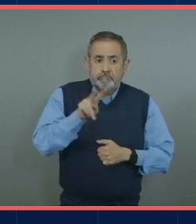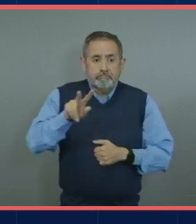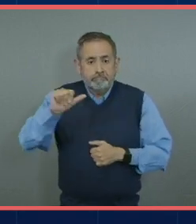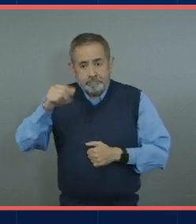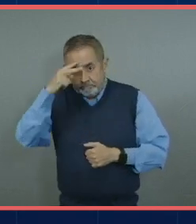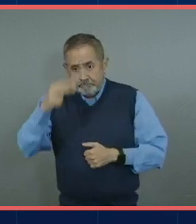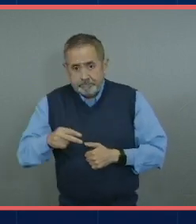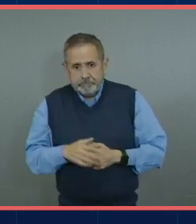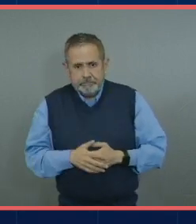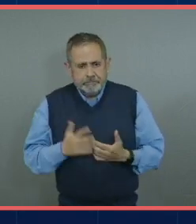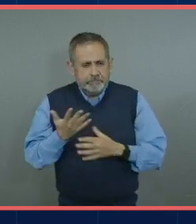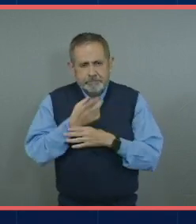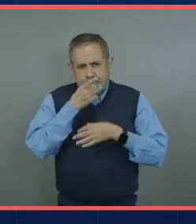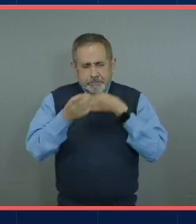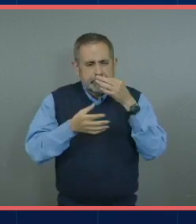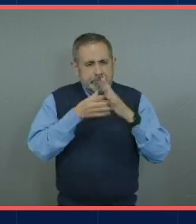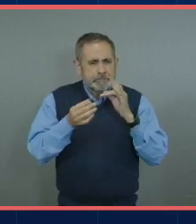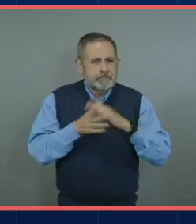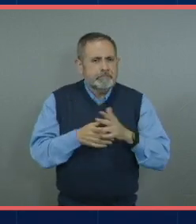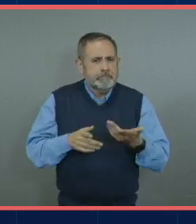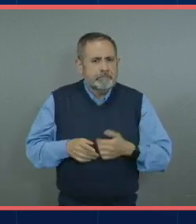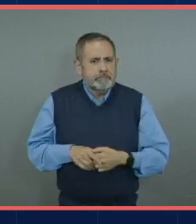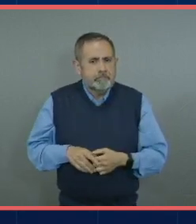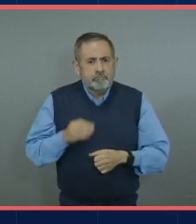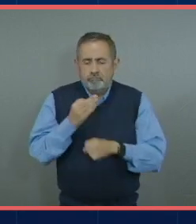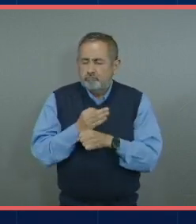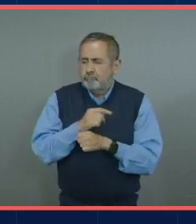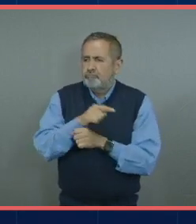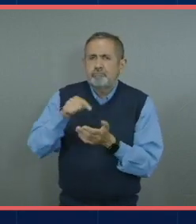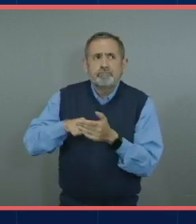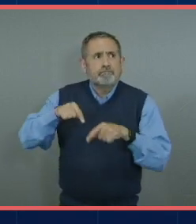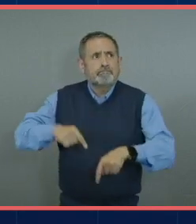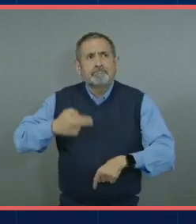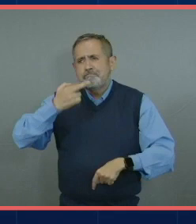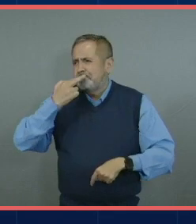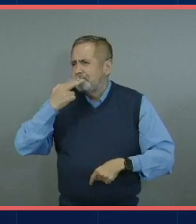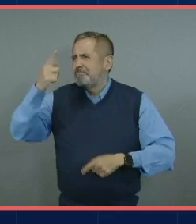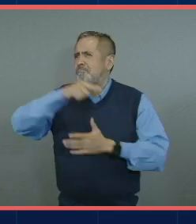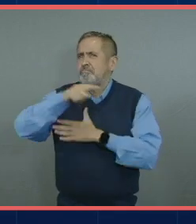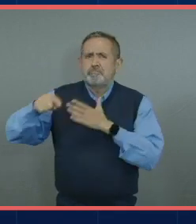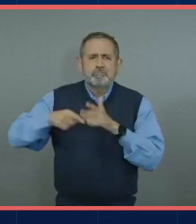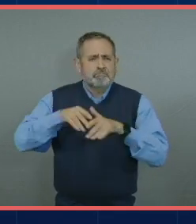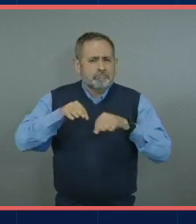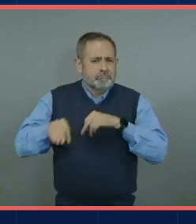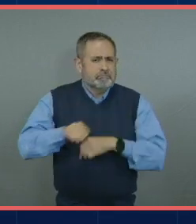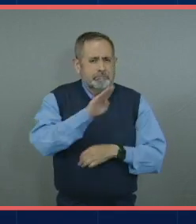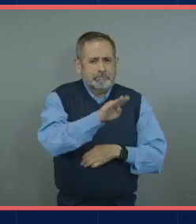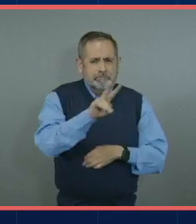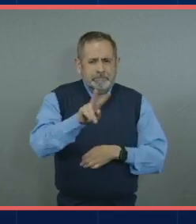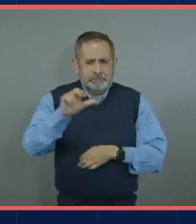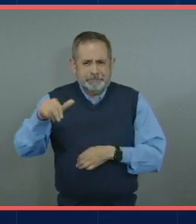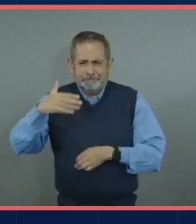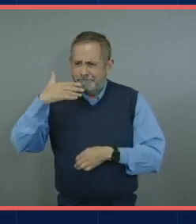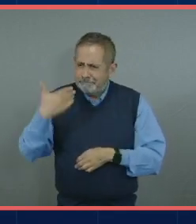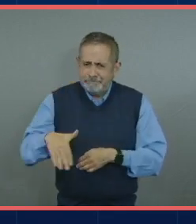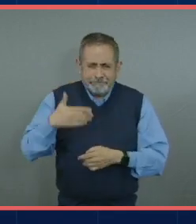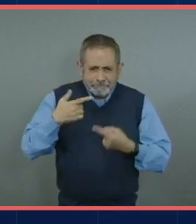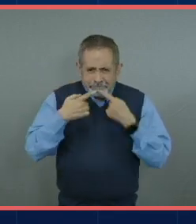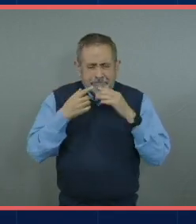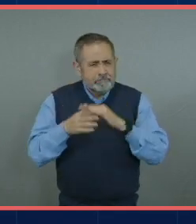lo decimos nosotros, están en el mejor lugar para trabajar de México. En múltiples encuestas y rankings